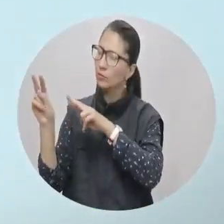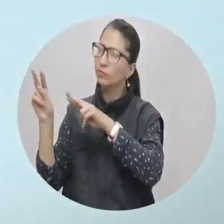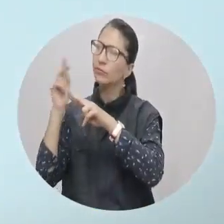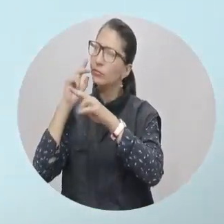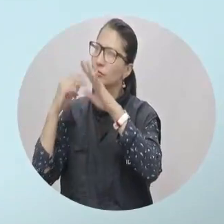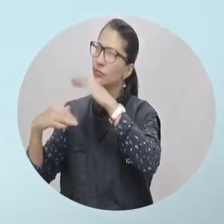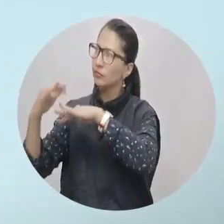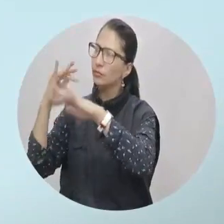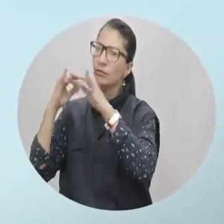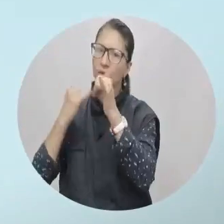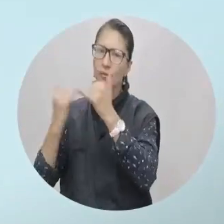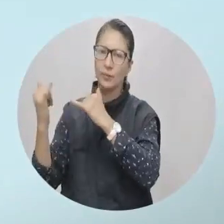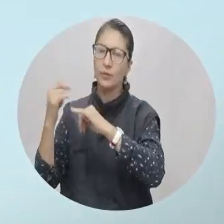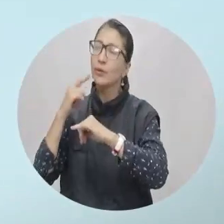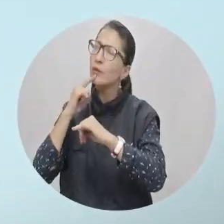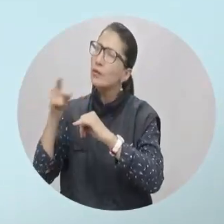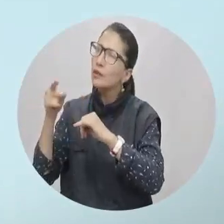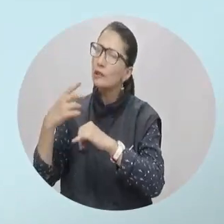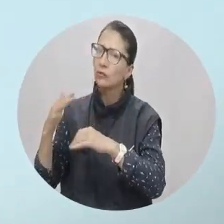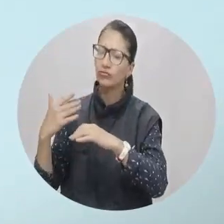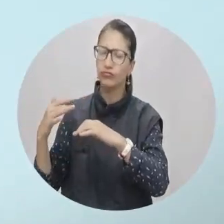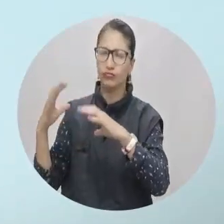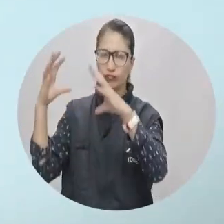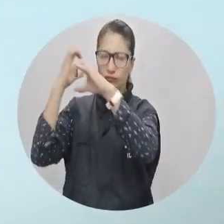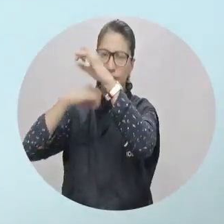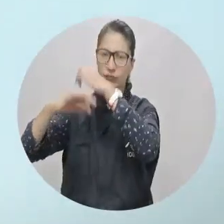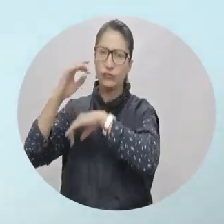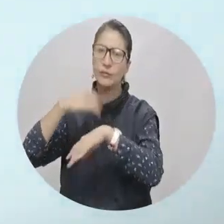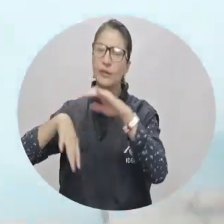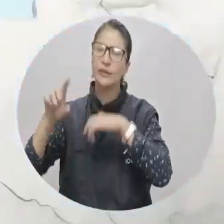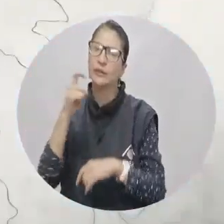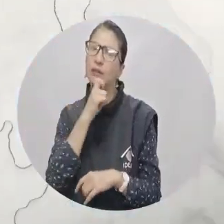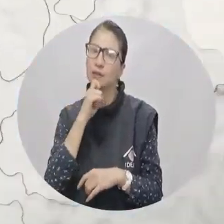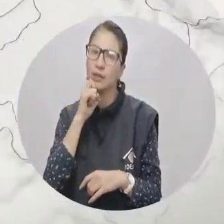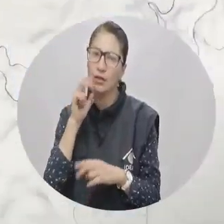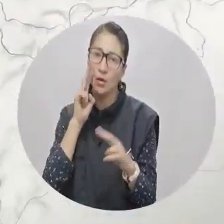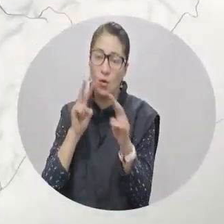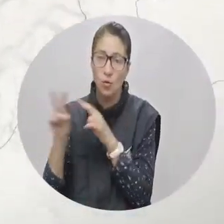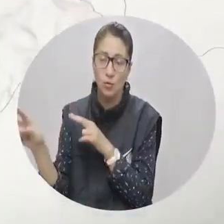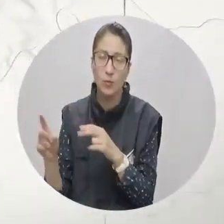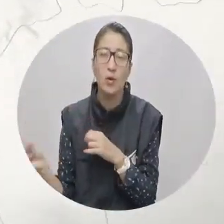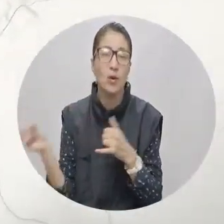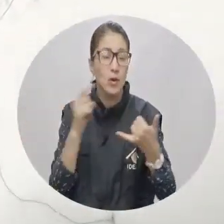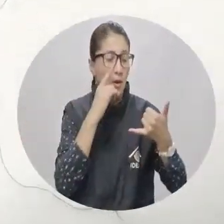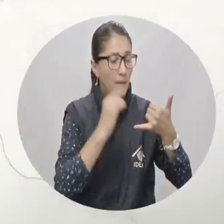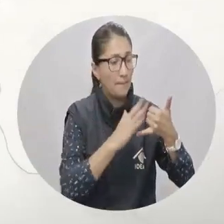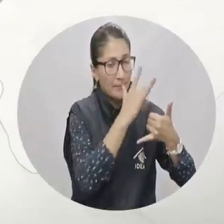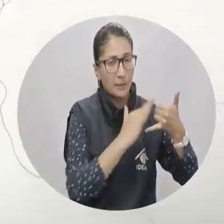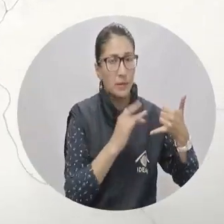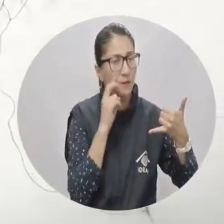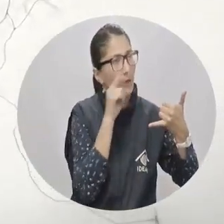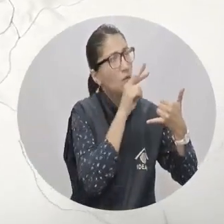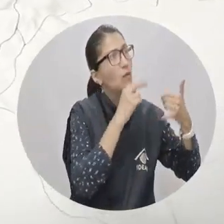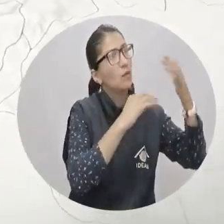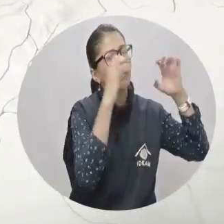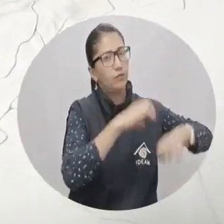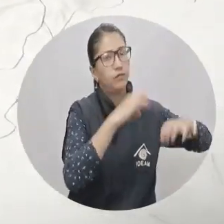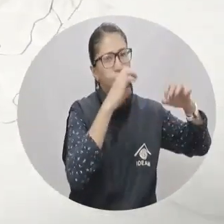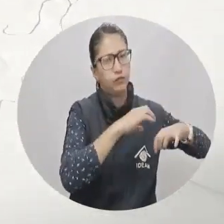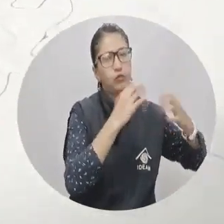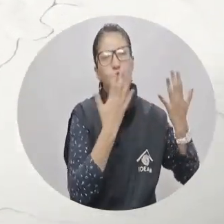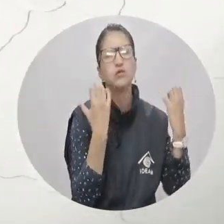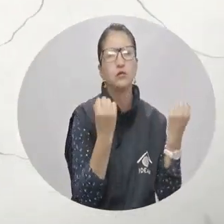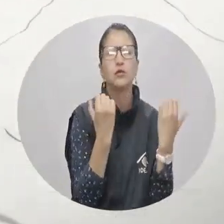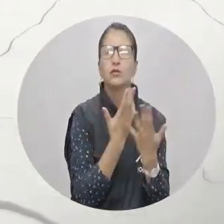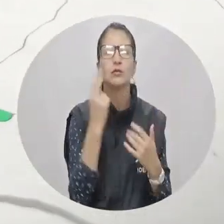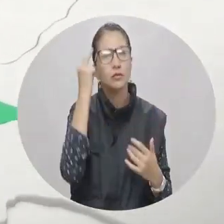Providencia, el IDEAM pronostica un cielo nuboso con predominio de tiempo seco. En la zona pacífica continuarán las humedades